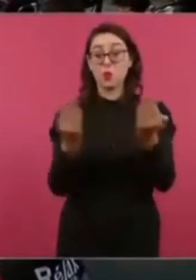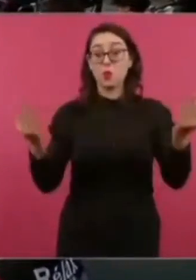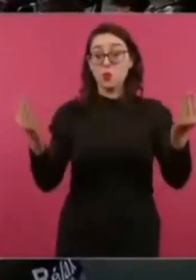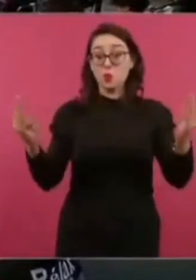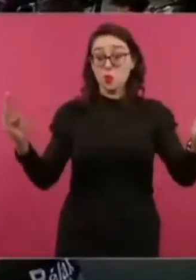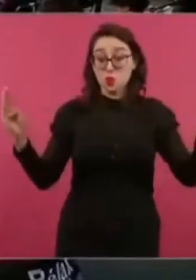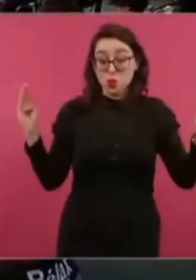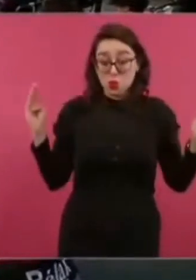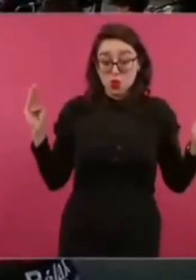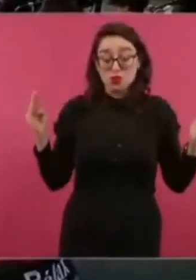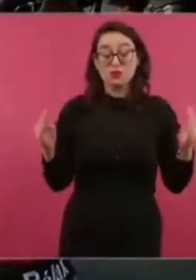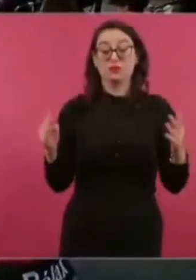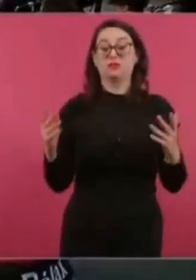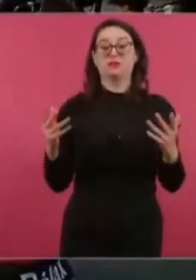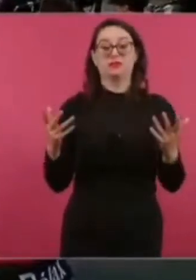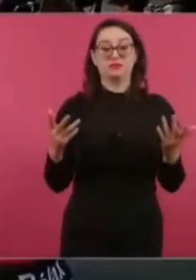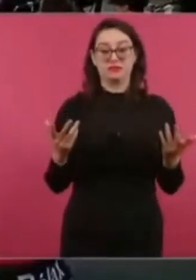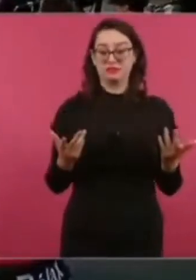una muralla